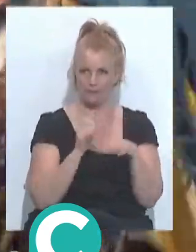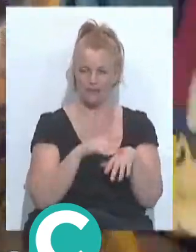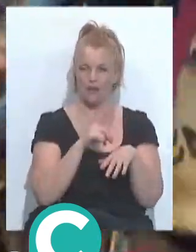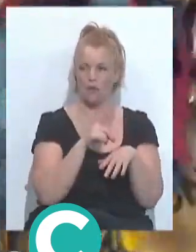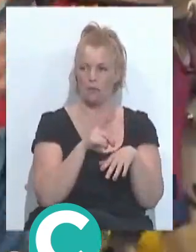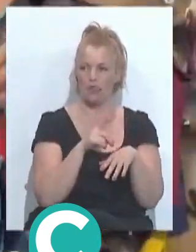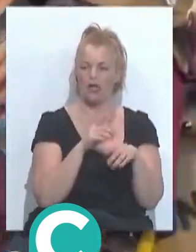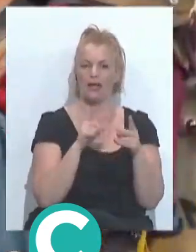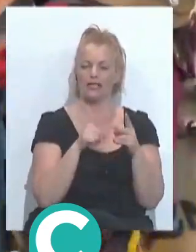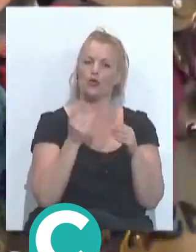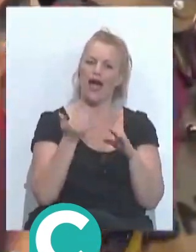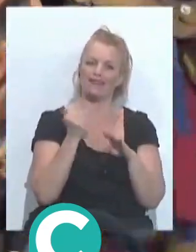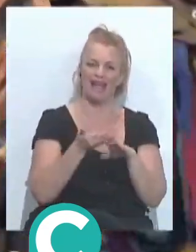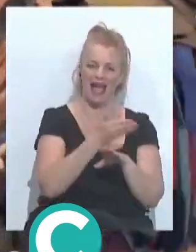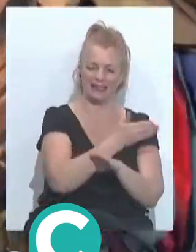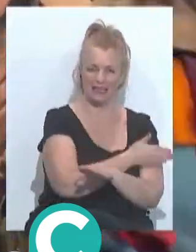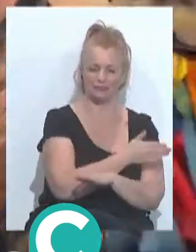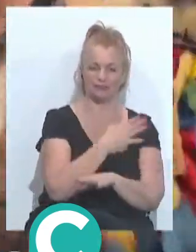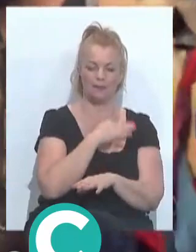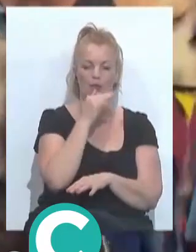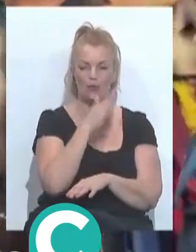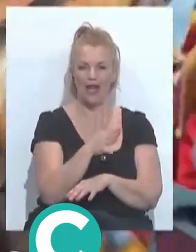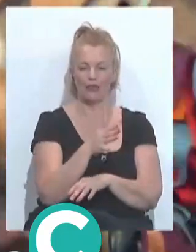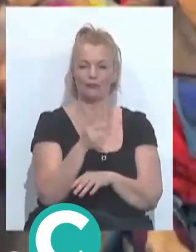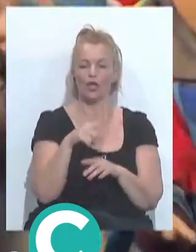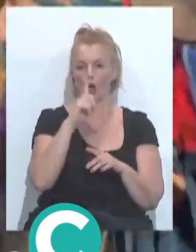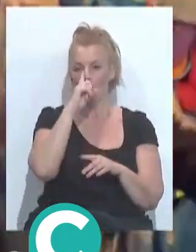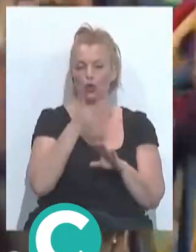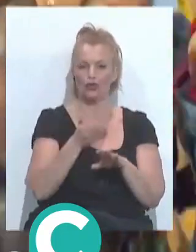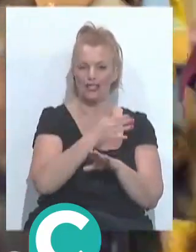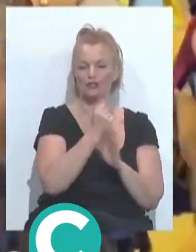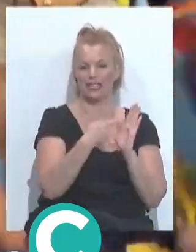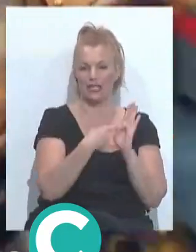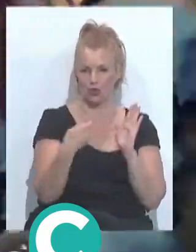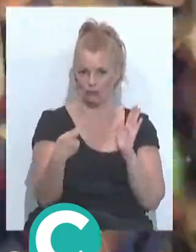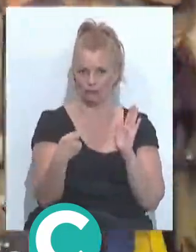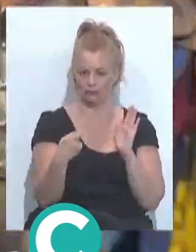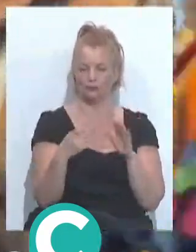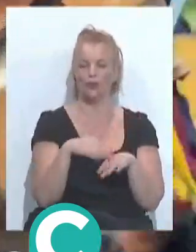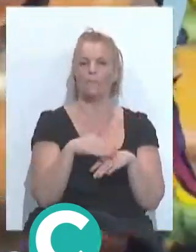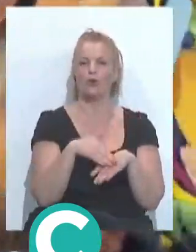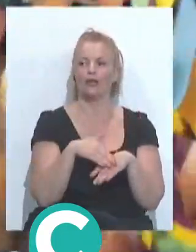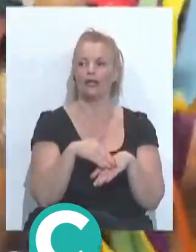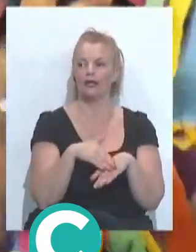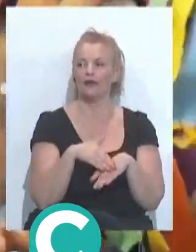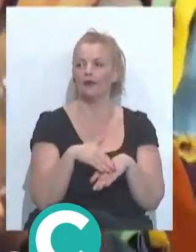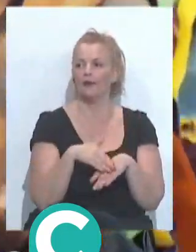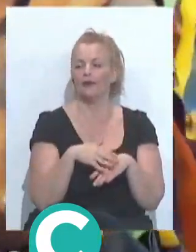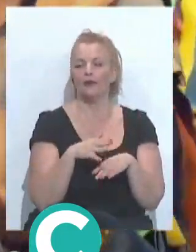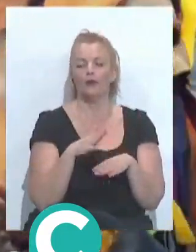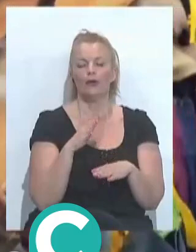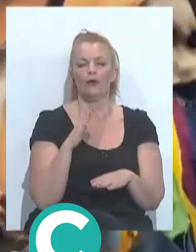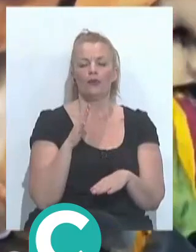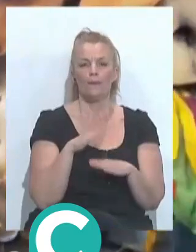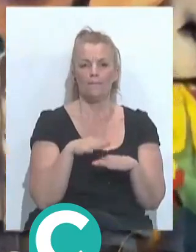Eso es una vara de ley para el jurado. existía antes. Eso iba a que mi jurado en otros años se quitó. Se quitó porque al